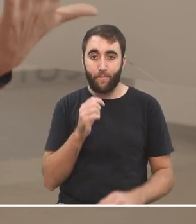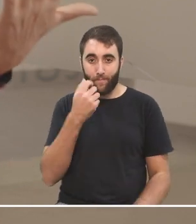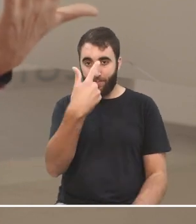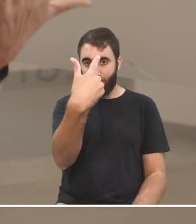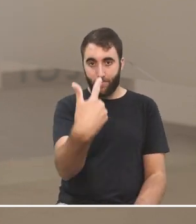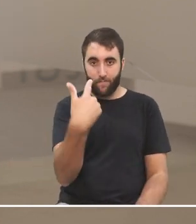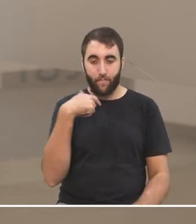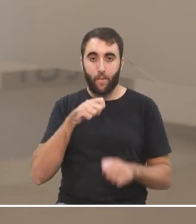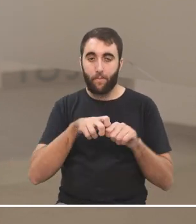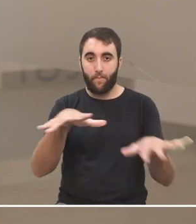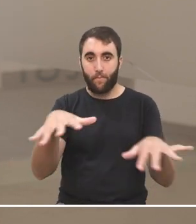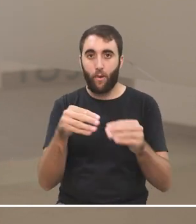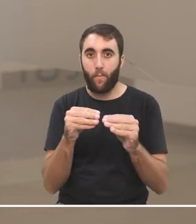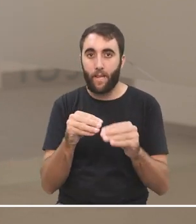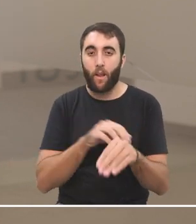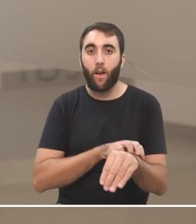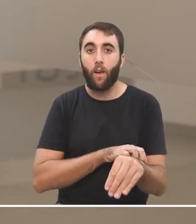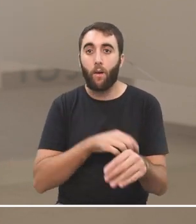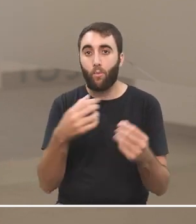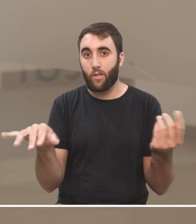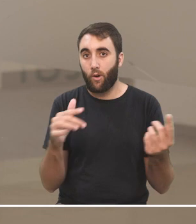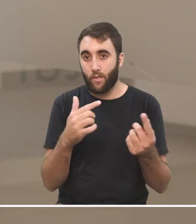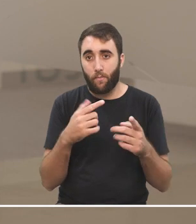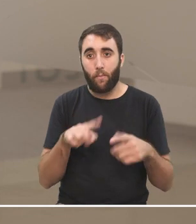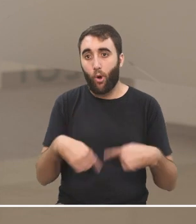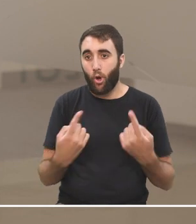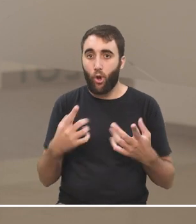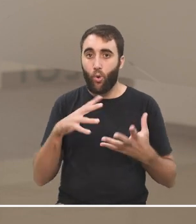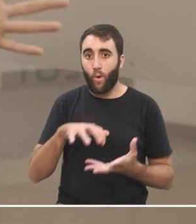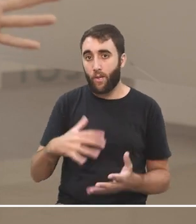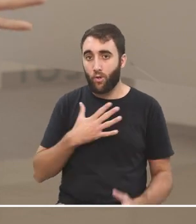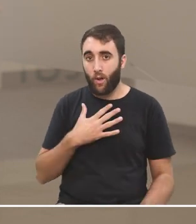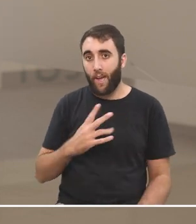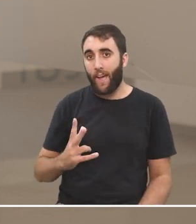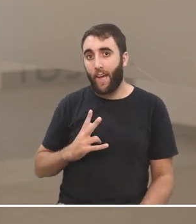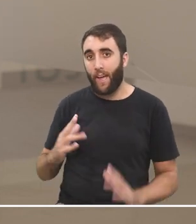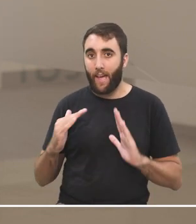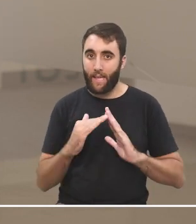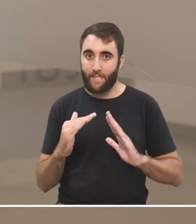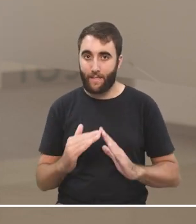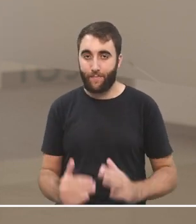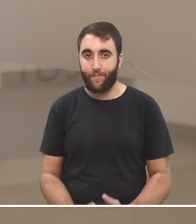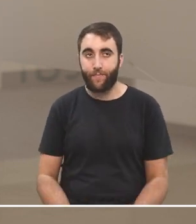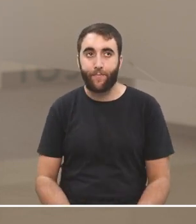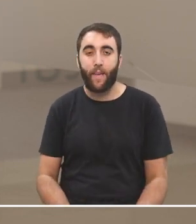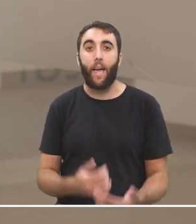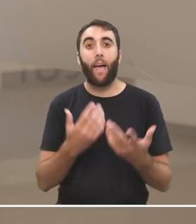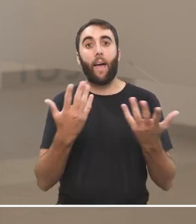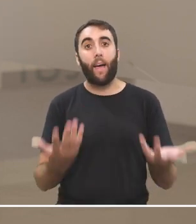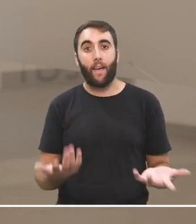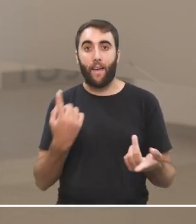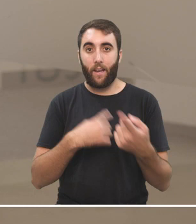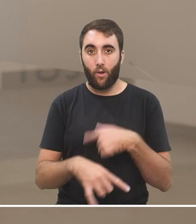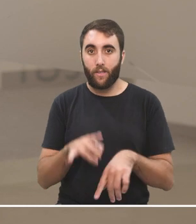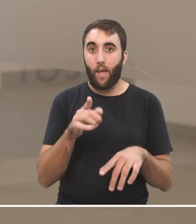donde sucedían un montón de otras cosas, y encima en otro espacio físico, o sea, cada uno en su casa. Entonces, ahí hubo